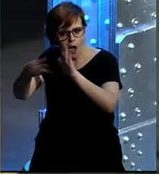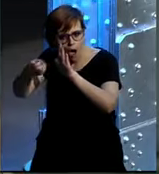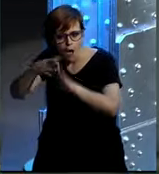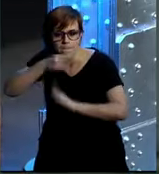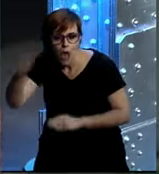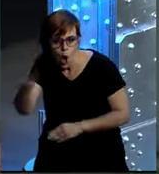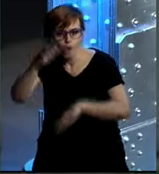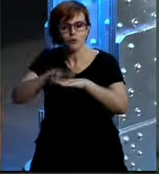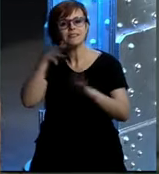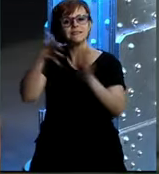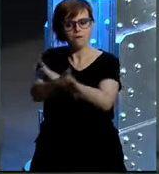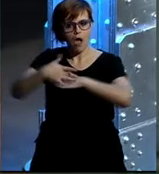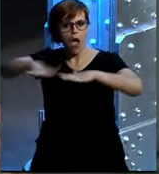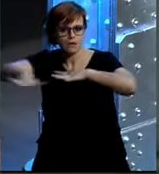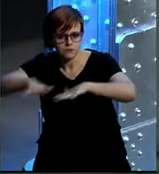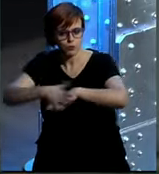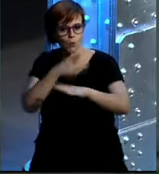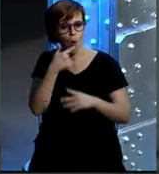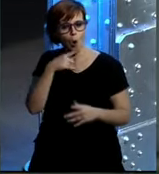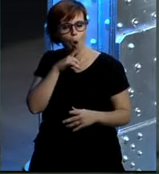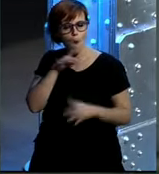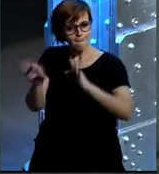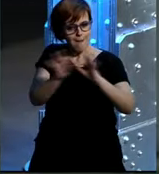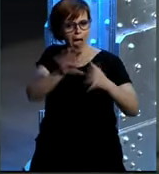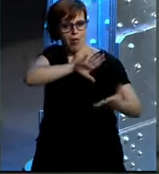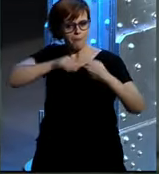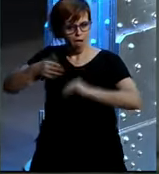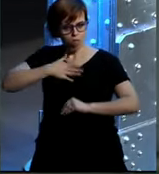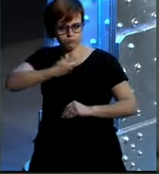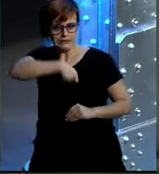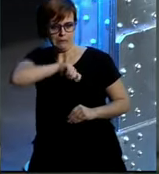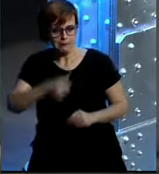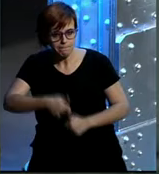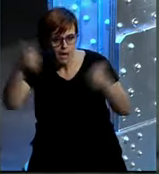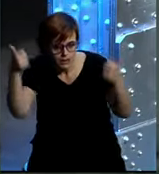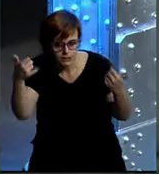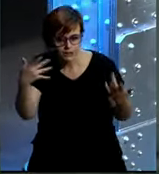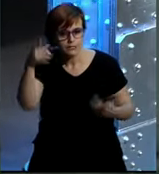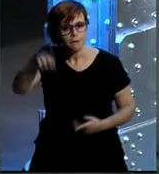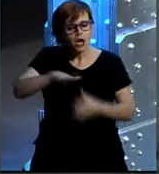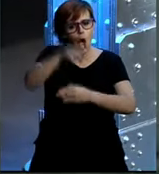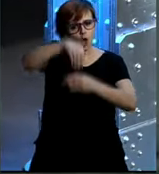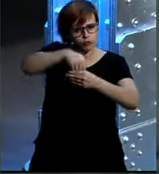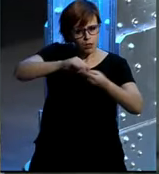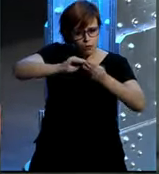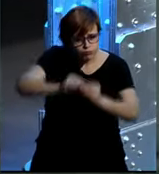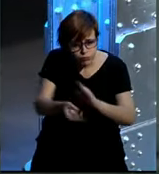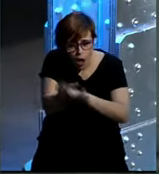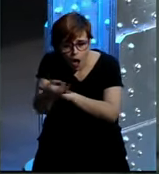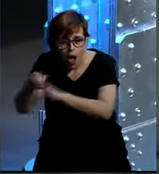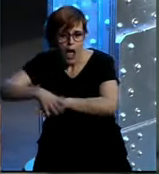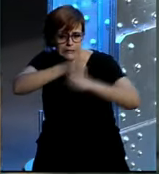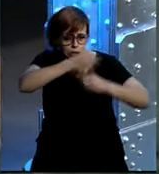aire para poder ser mucho más activos en todo lo que es, bueno, pues generar contenido y generar